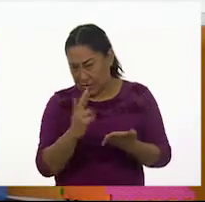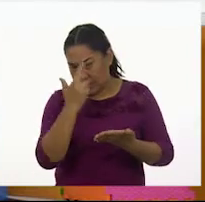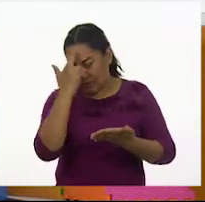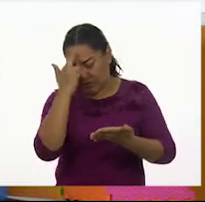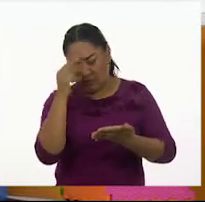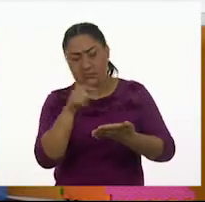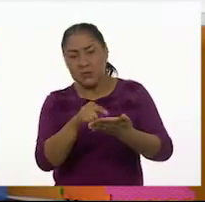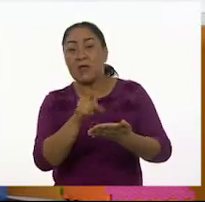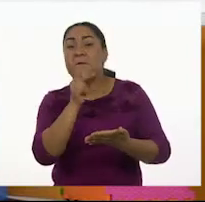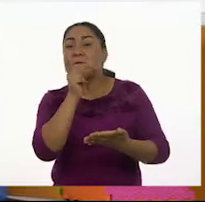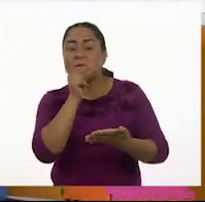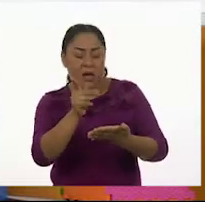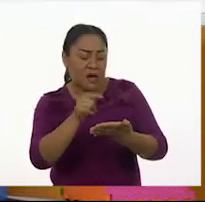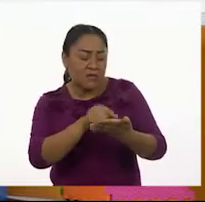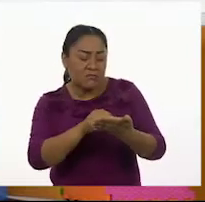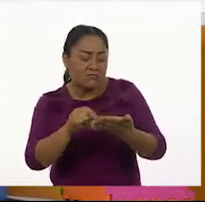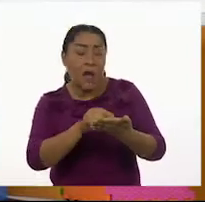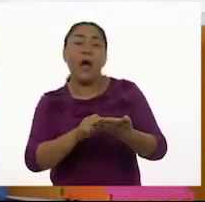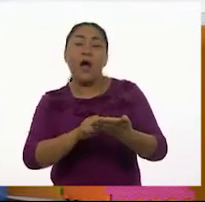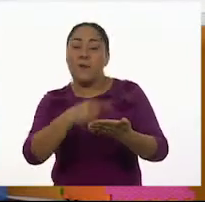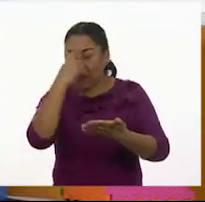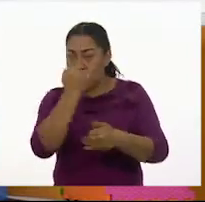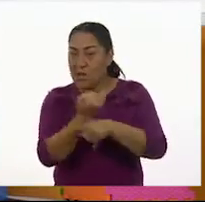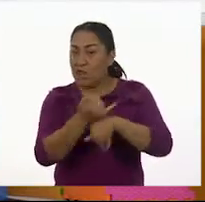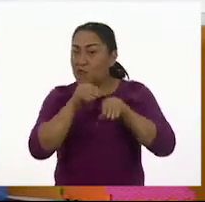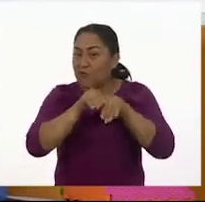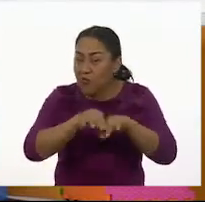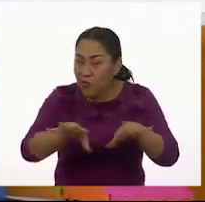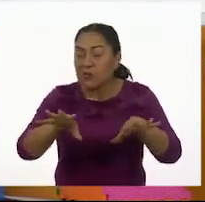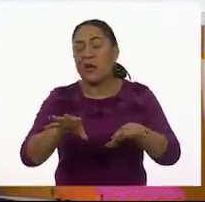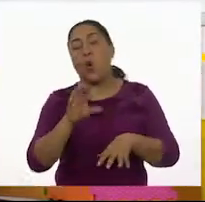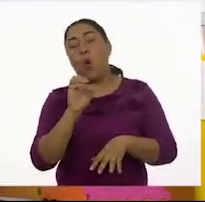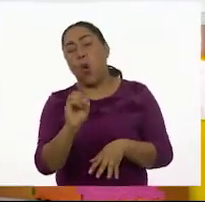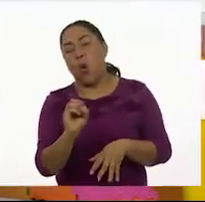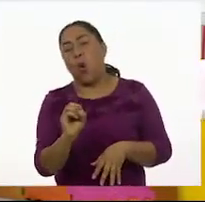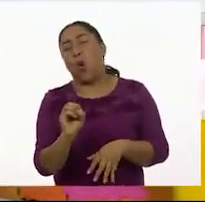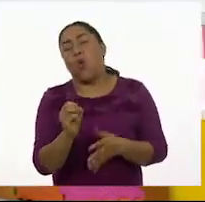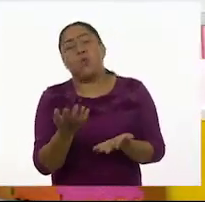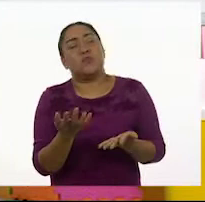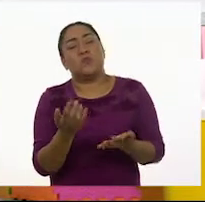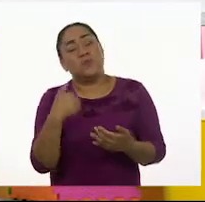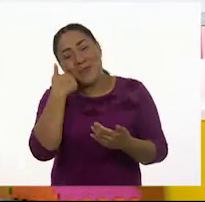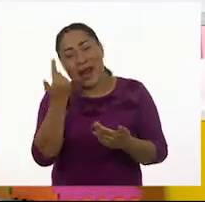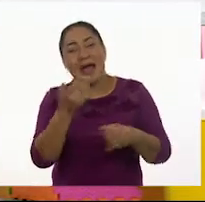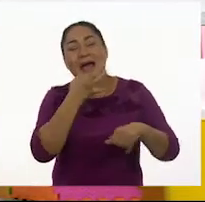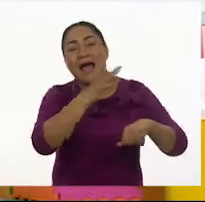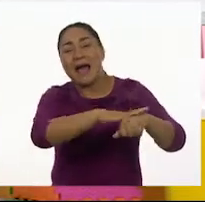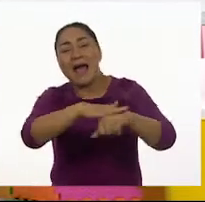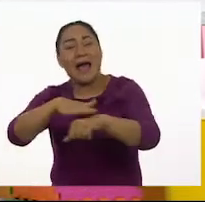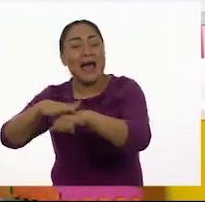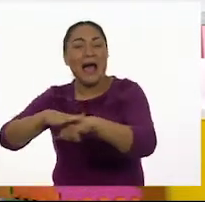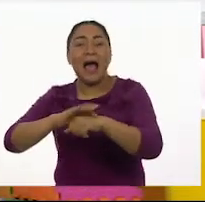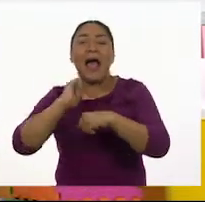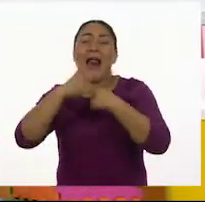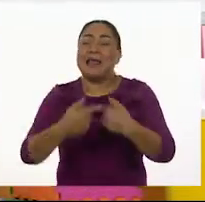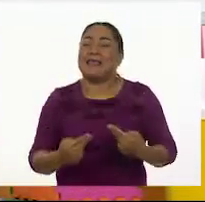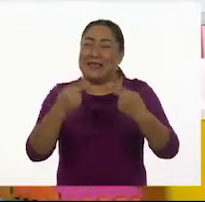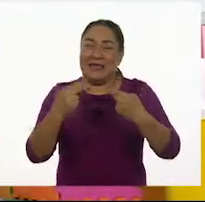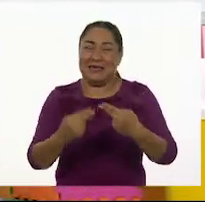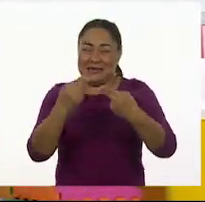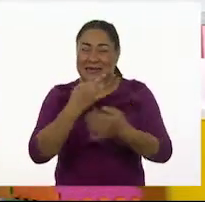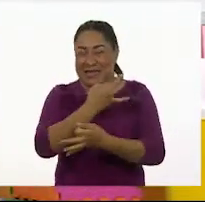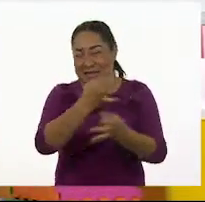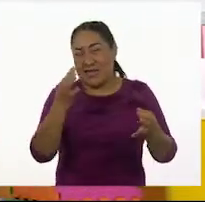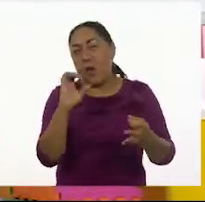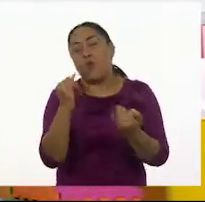aquellos para dar a conocer información o promover algo. Por ejemplo, si tienes un negocio, por medio de un folleto puedes dar información.